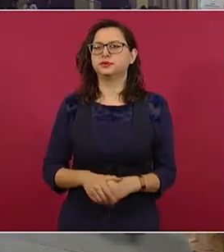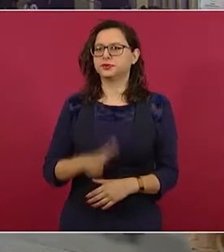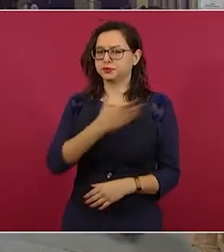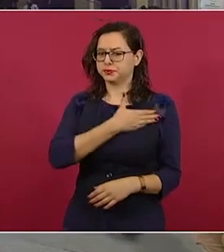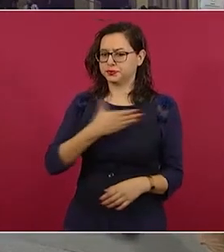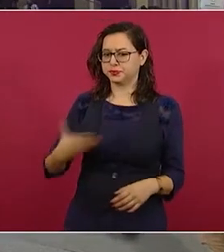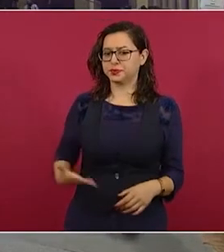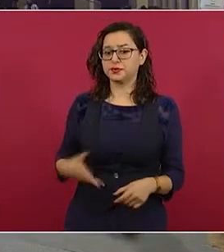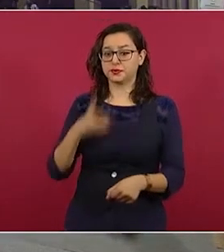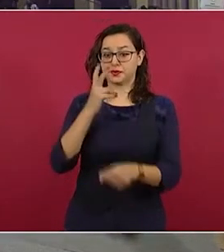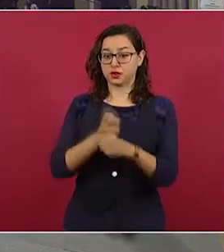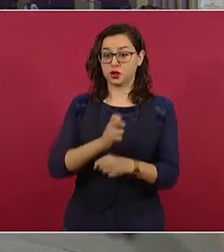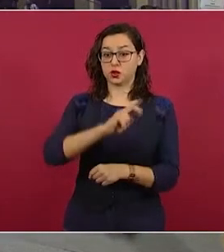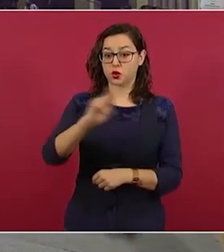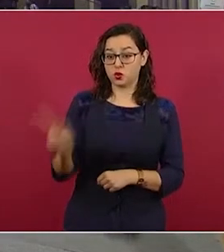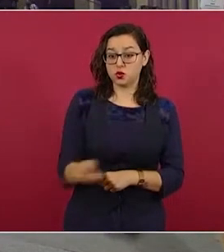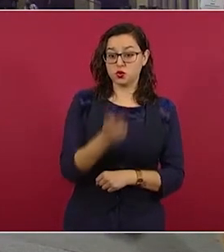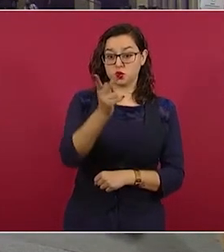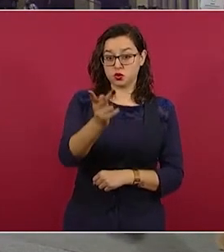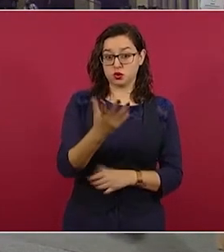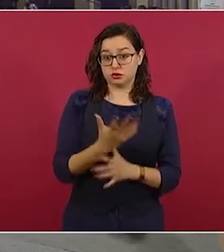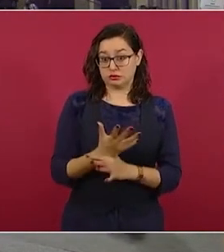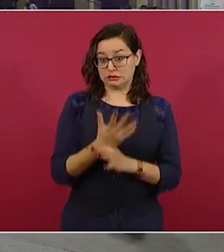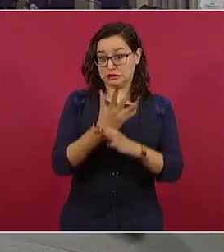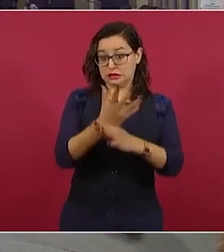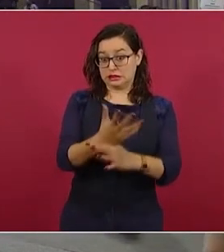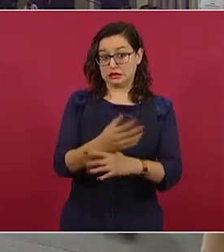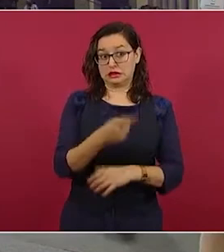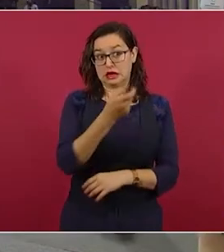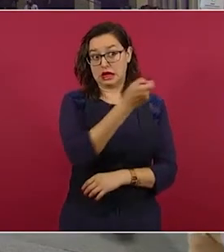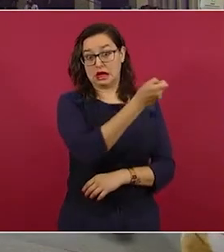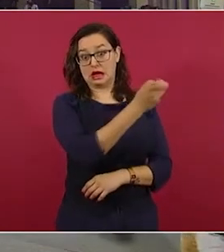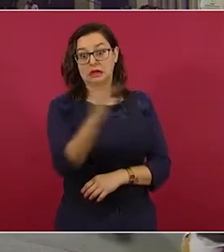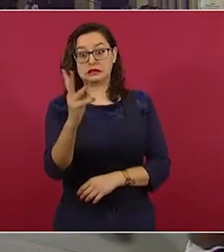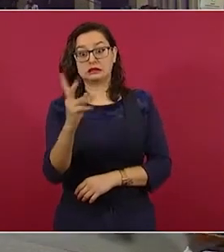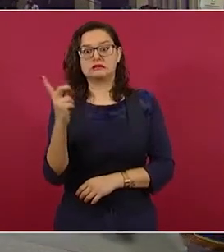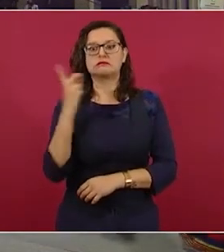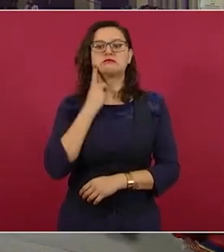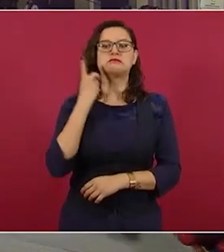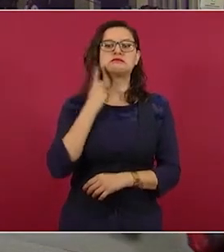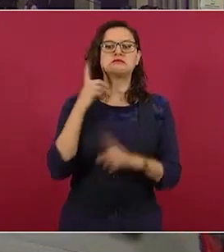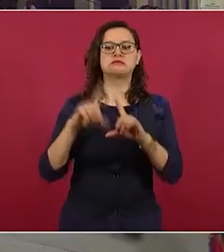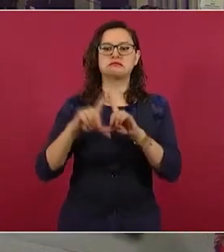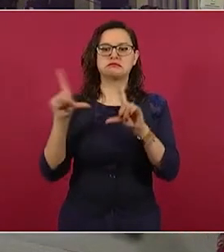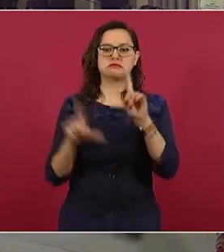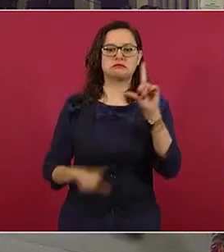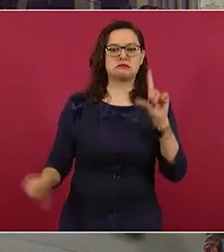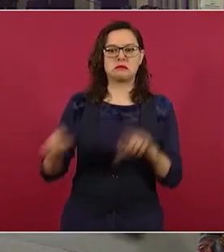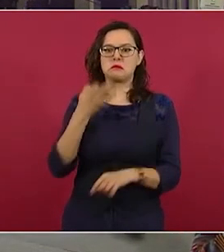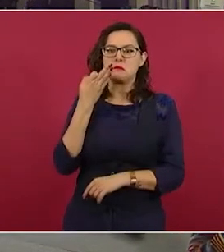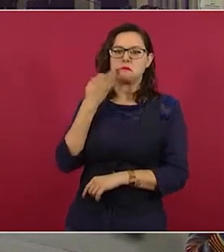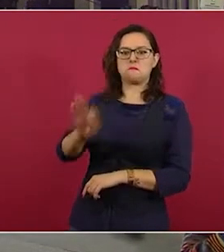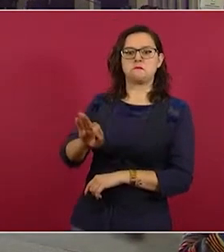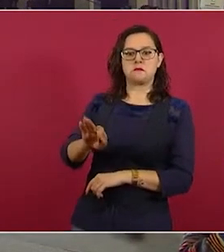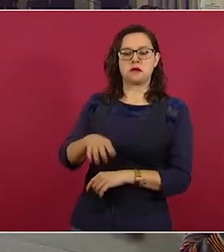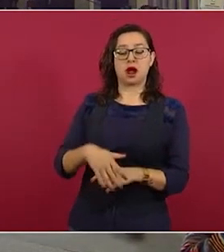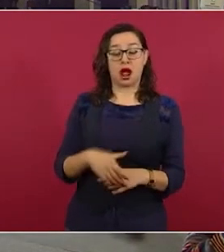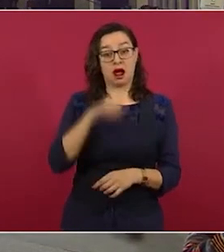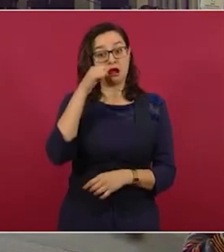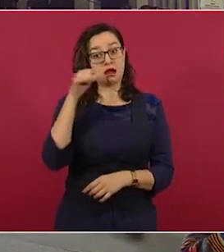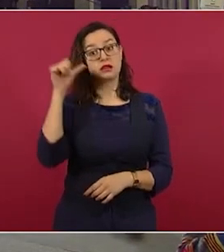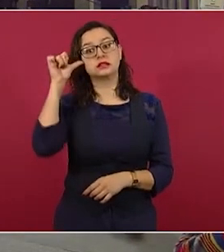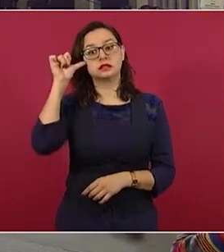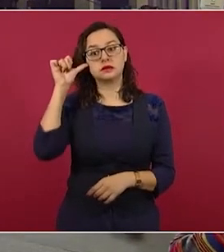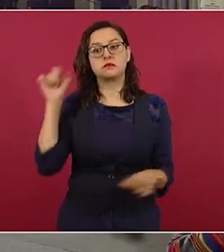tengo una segunda pregunta. Dice usted, traidores a la patria. Ayer hubo varios actos de provocación de diversos diputados